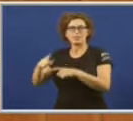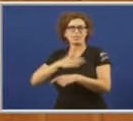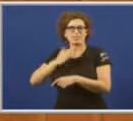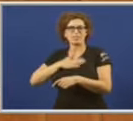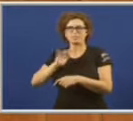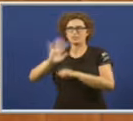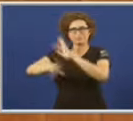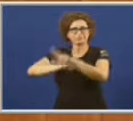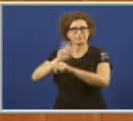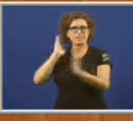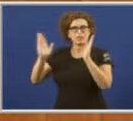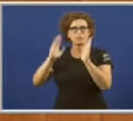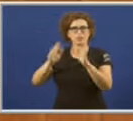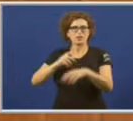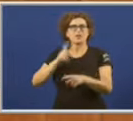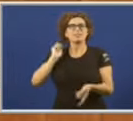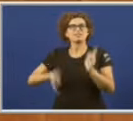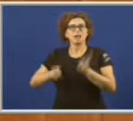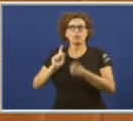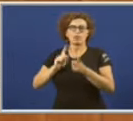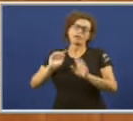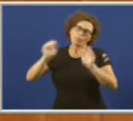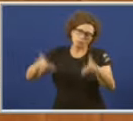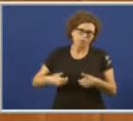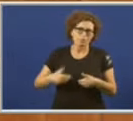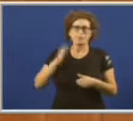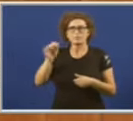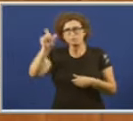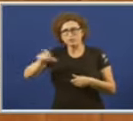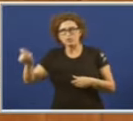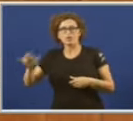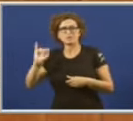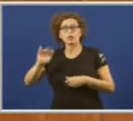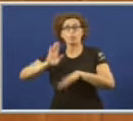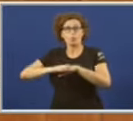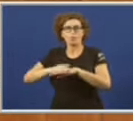e rematar coa impunidade desa xente democracia